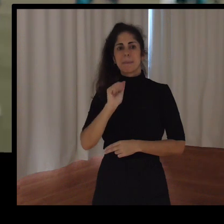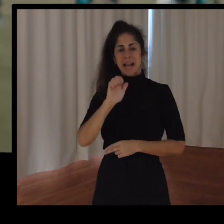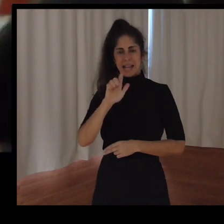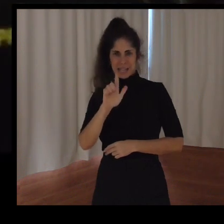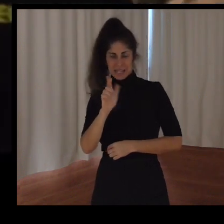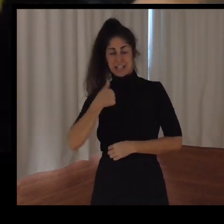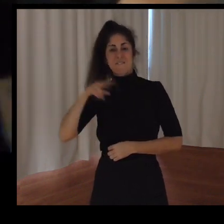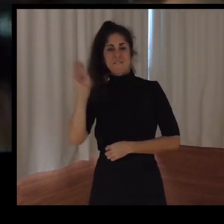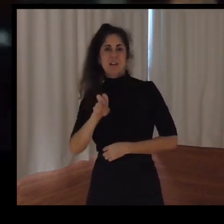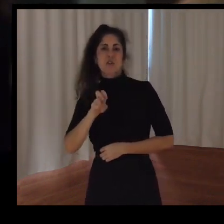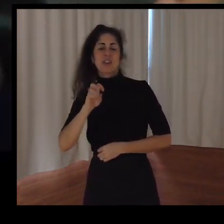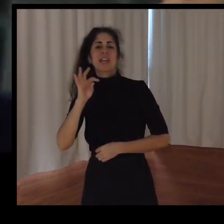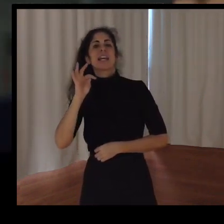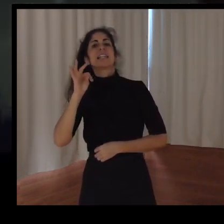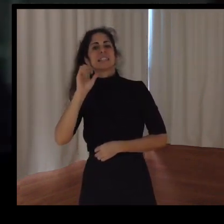Genuine.